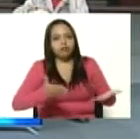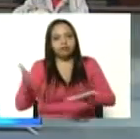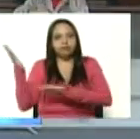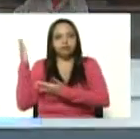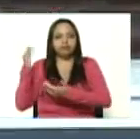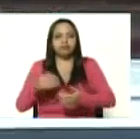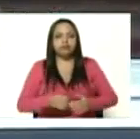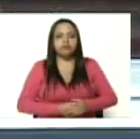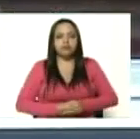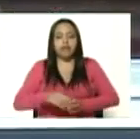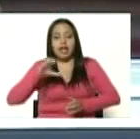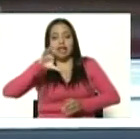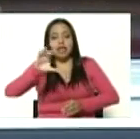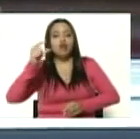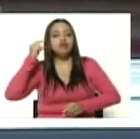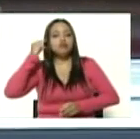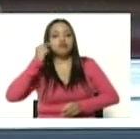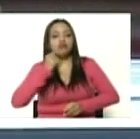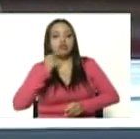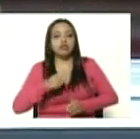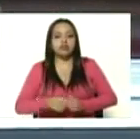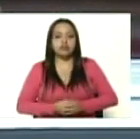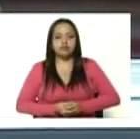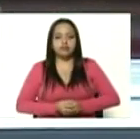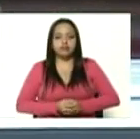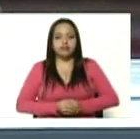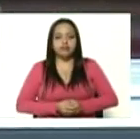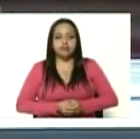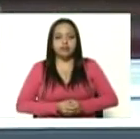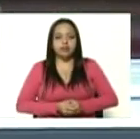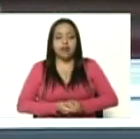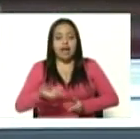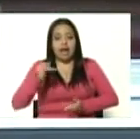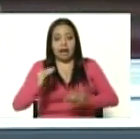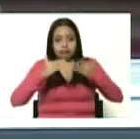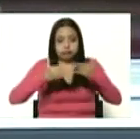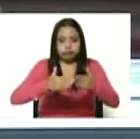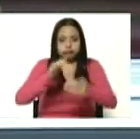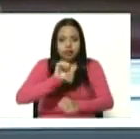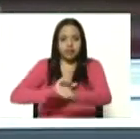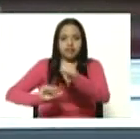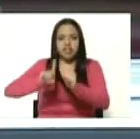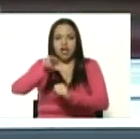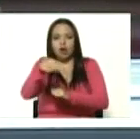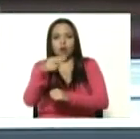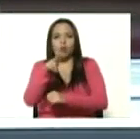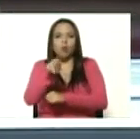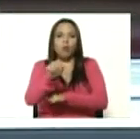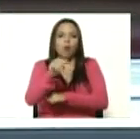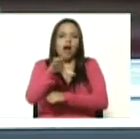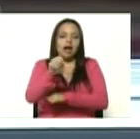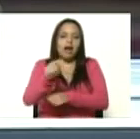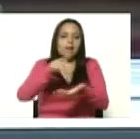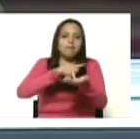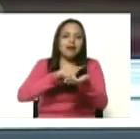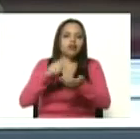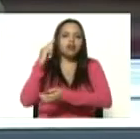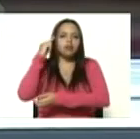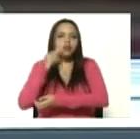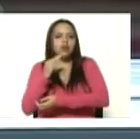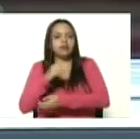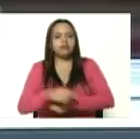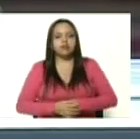al estado Sucre allá está la infantería de marina bolivariana de Huaca parroquia Bolívar municipio Bermúdez